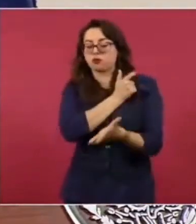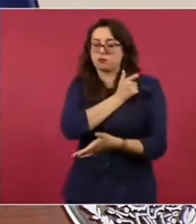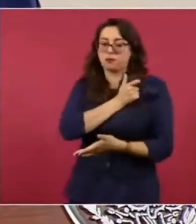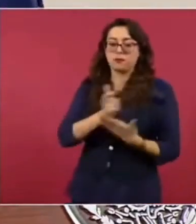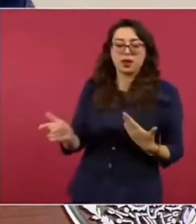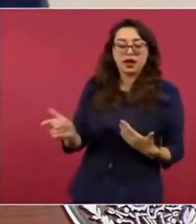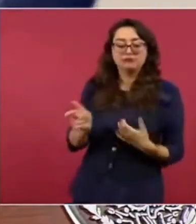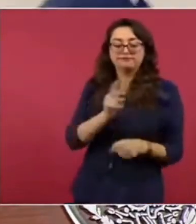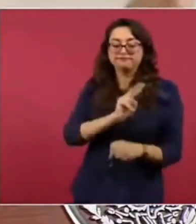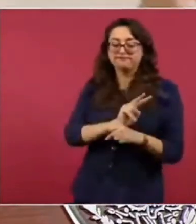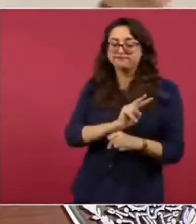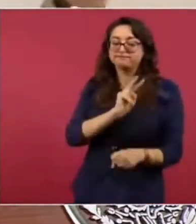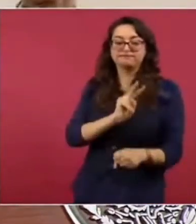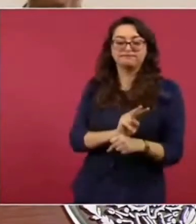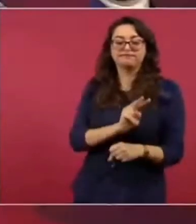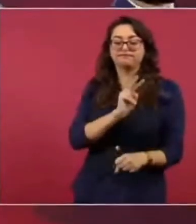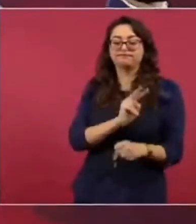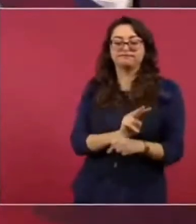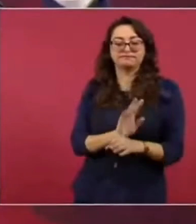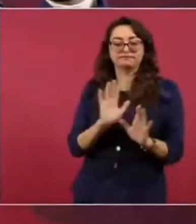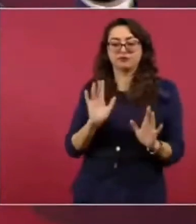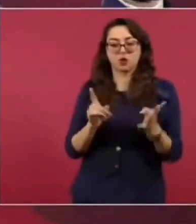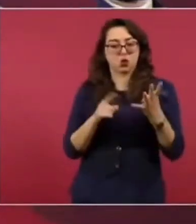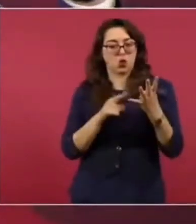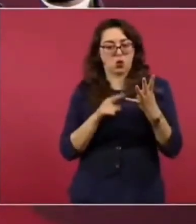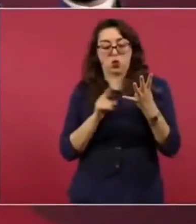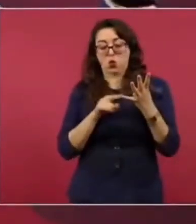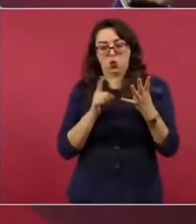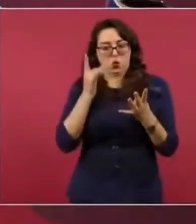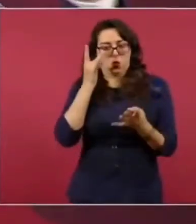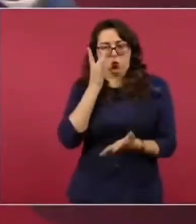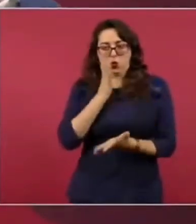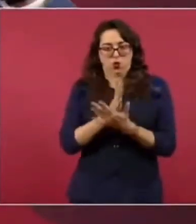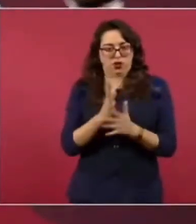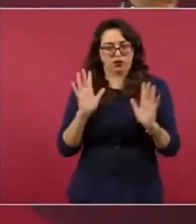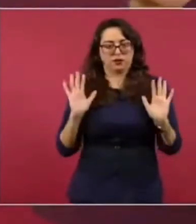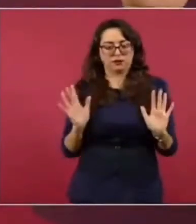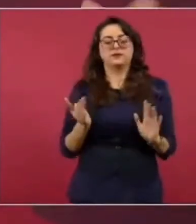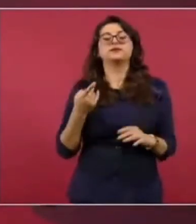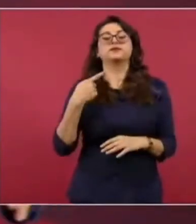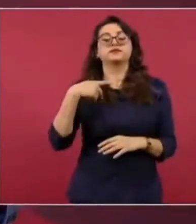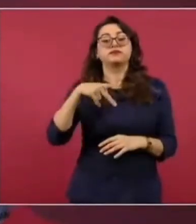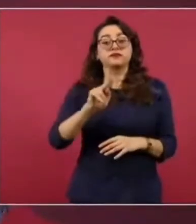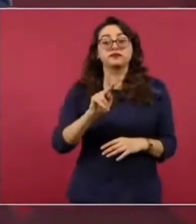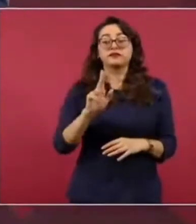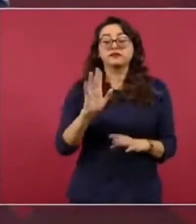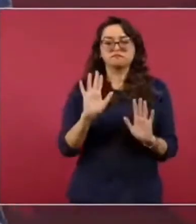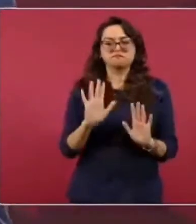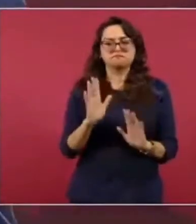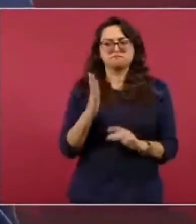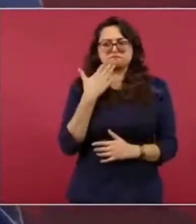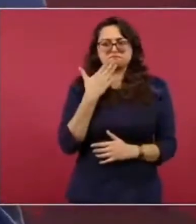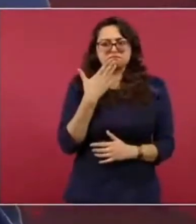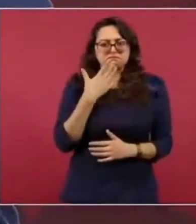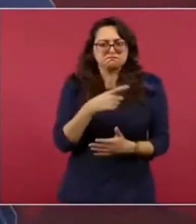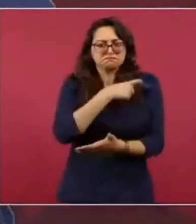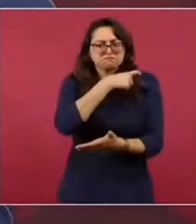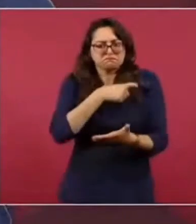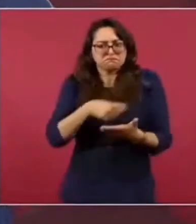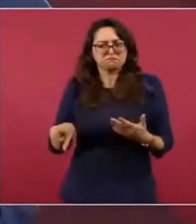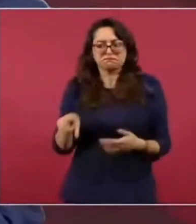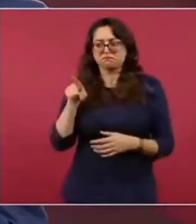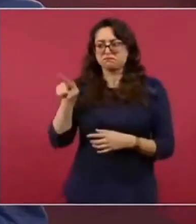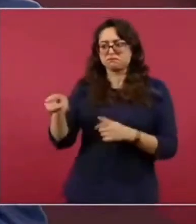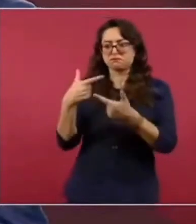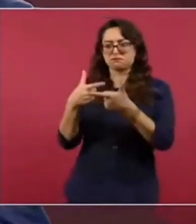Pero, vemos bien que se lleve a cabo la operación. Y si van a ser los del